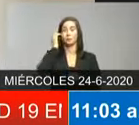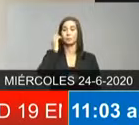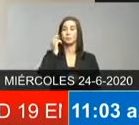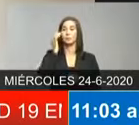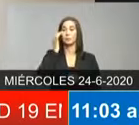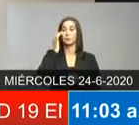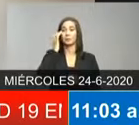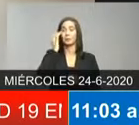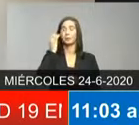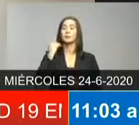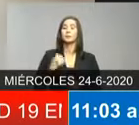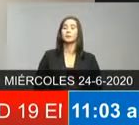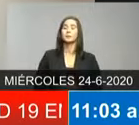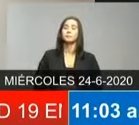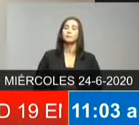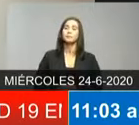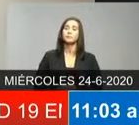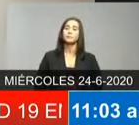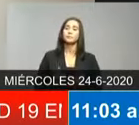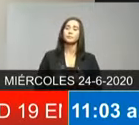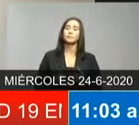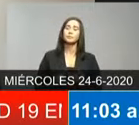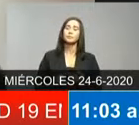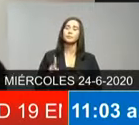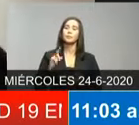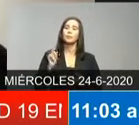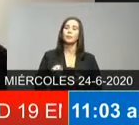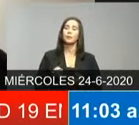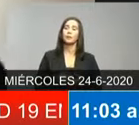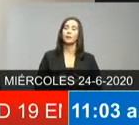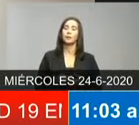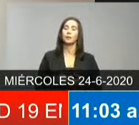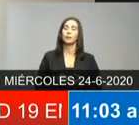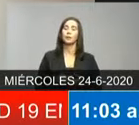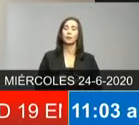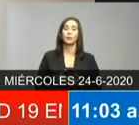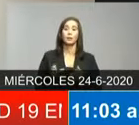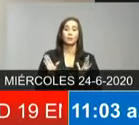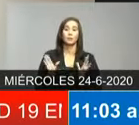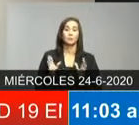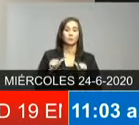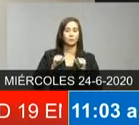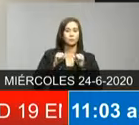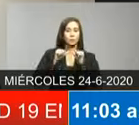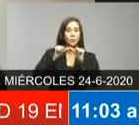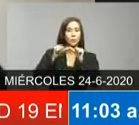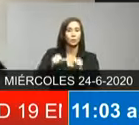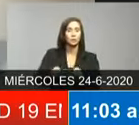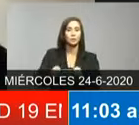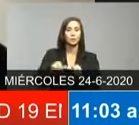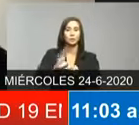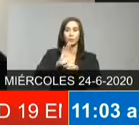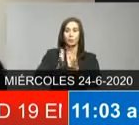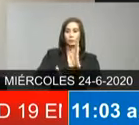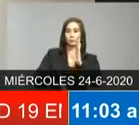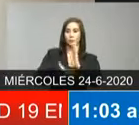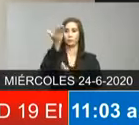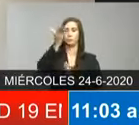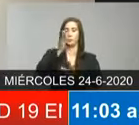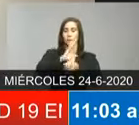que en caso de que sigan los incrementos del COVID-19 y ante muchas